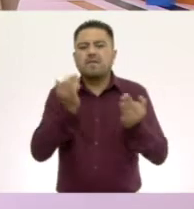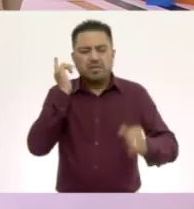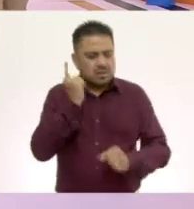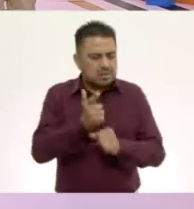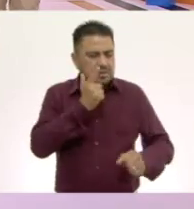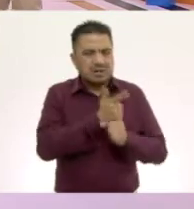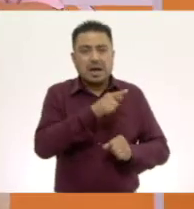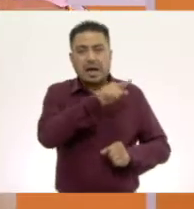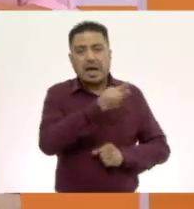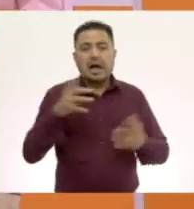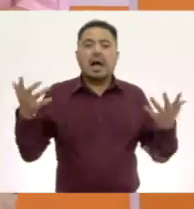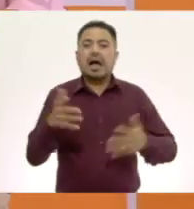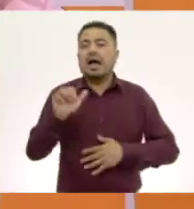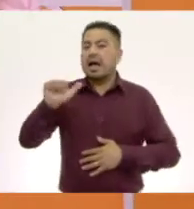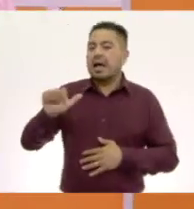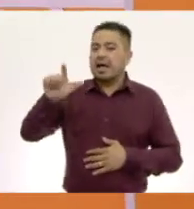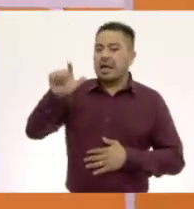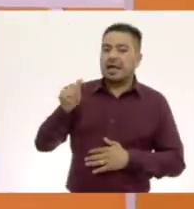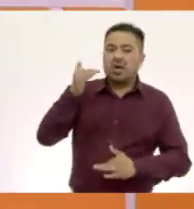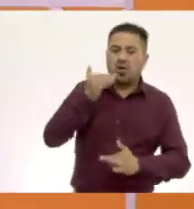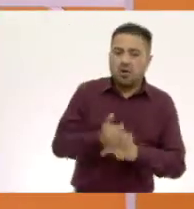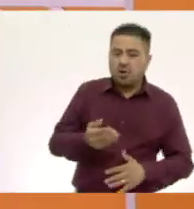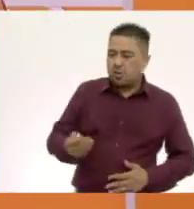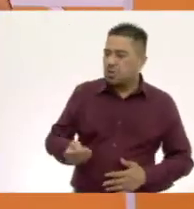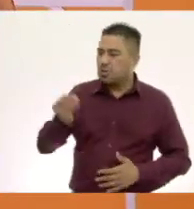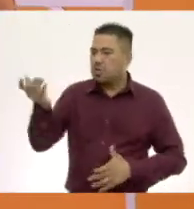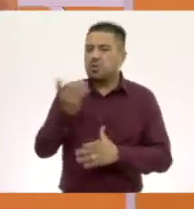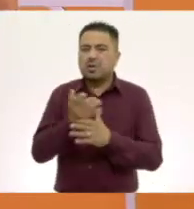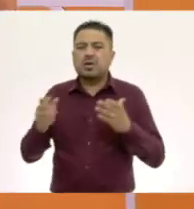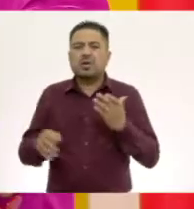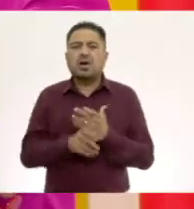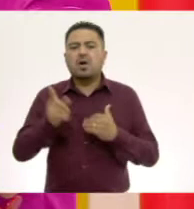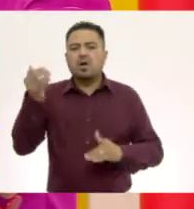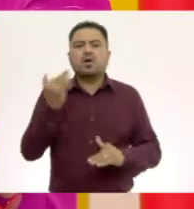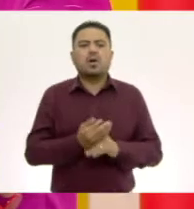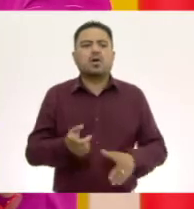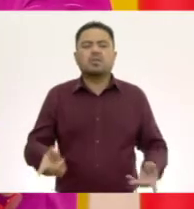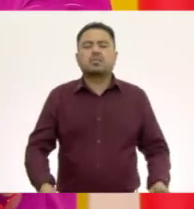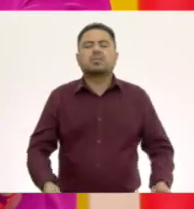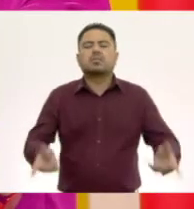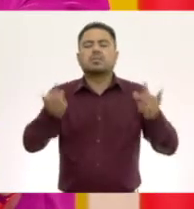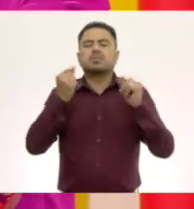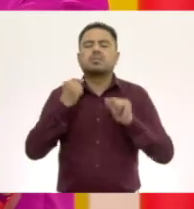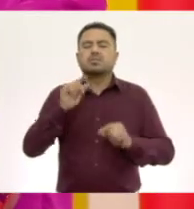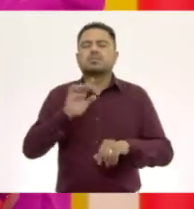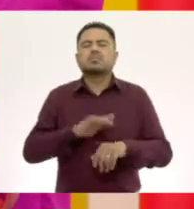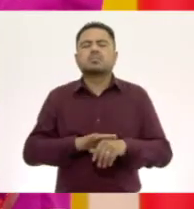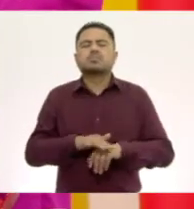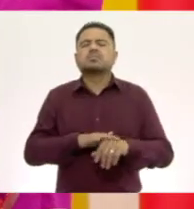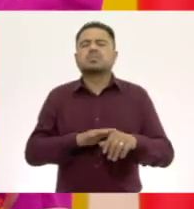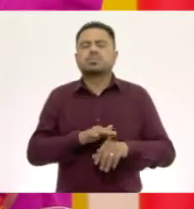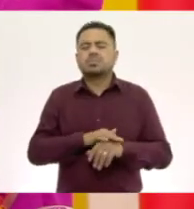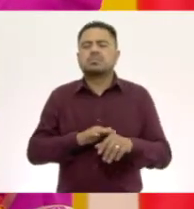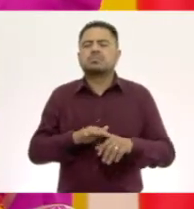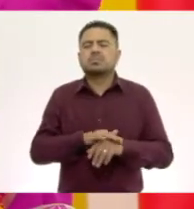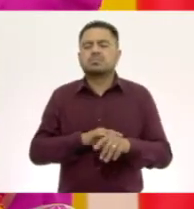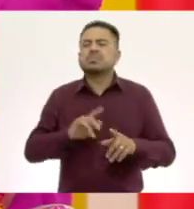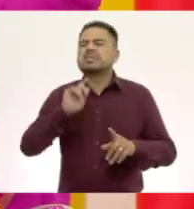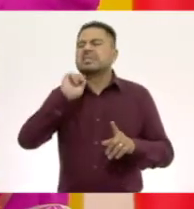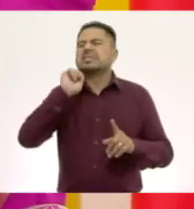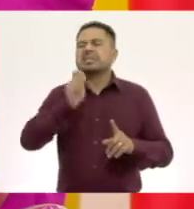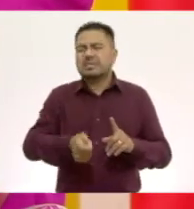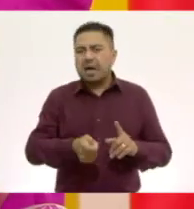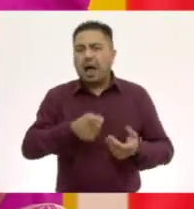lo que hace Ale con lo que le acabo de dar. Ella está cerrando los ojos y está tratando de identificar qué